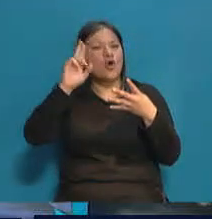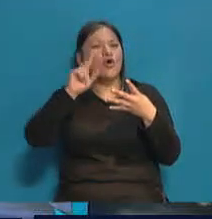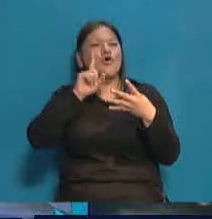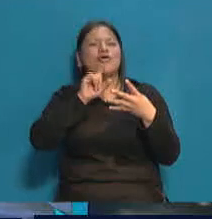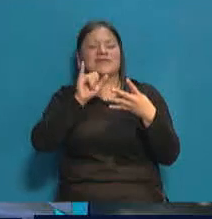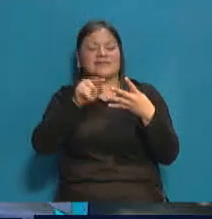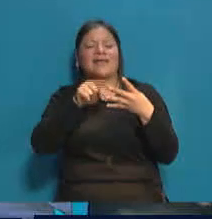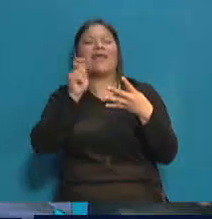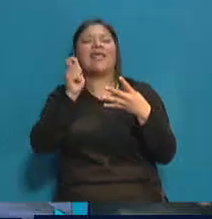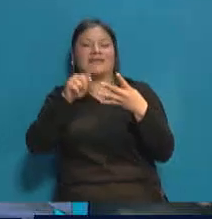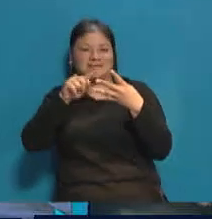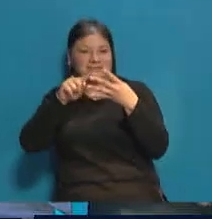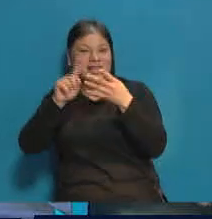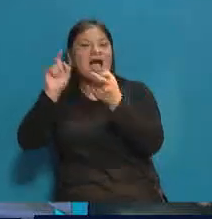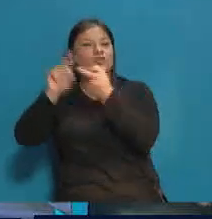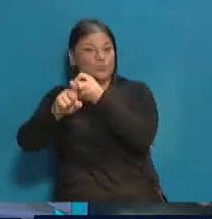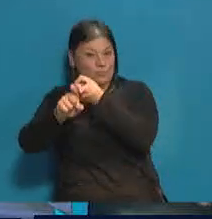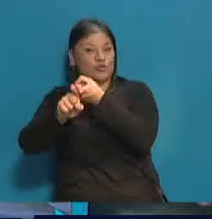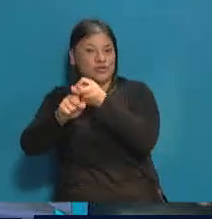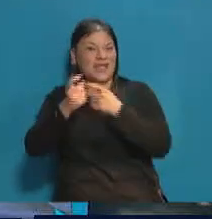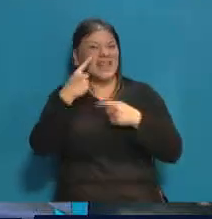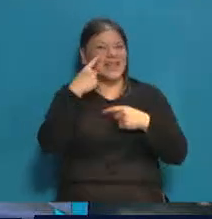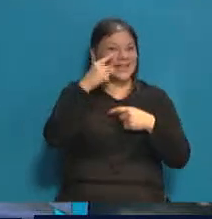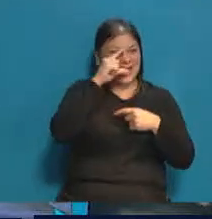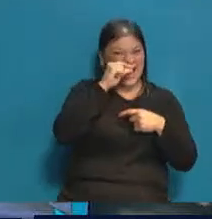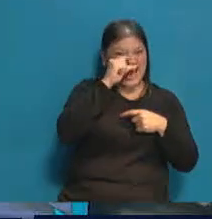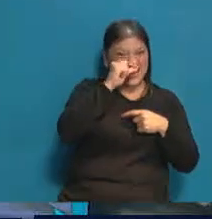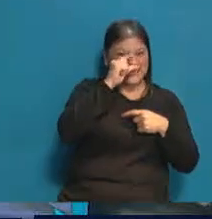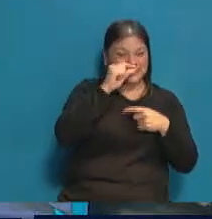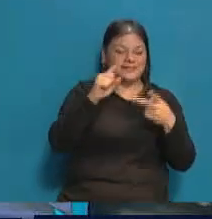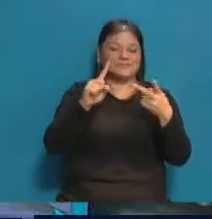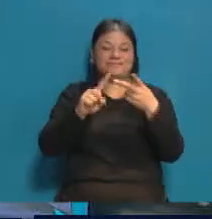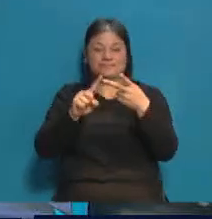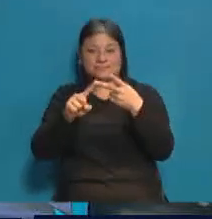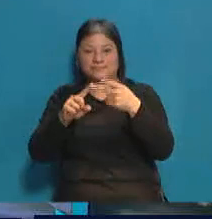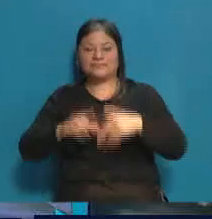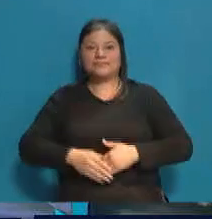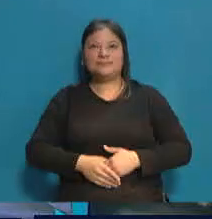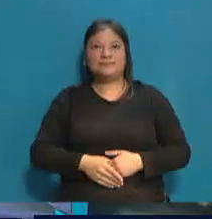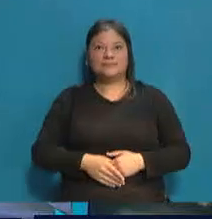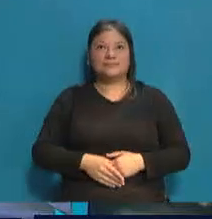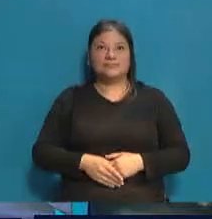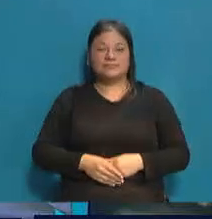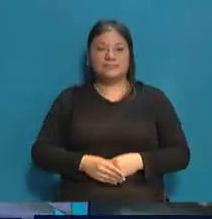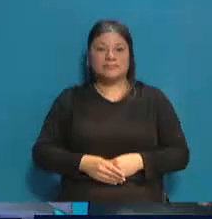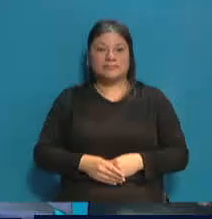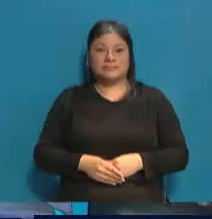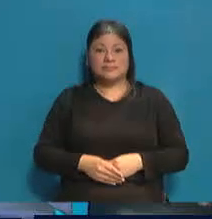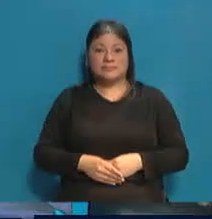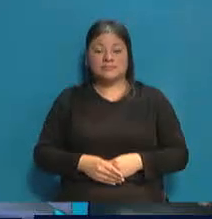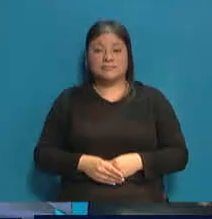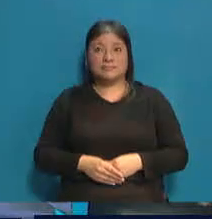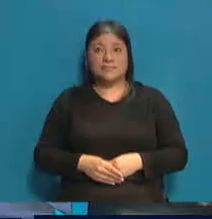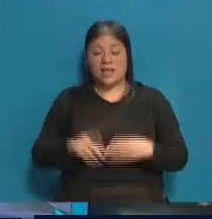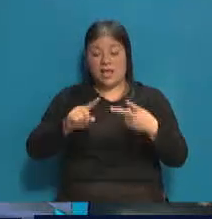la actual esposa de Daniel Orozco. Exactamente. En funciones en la Municipalidad de Las Heras. Es la secretaria